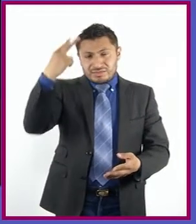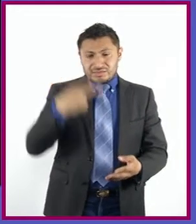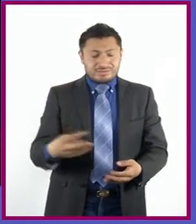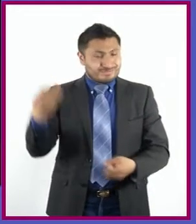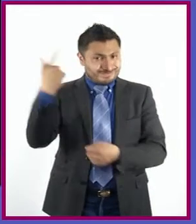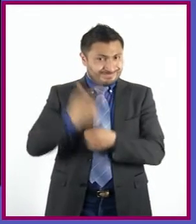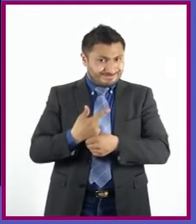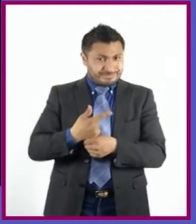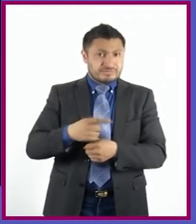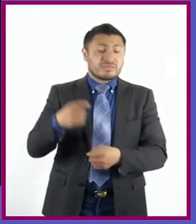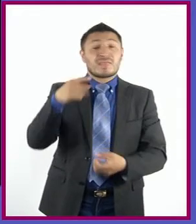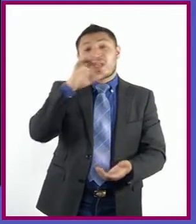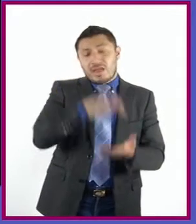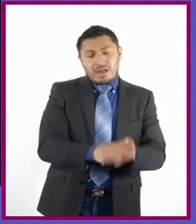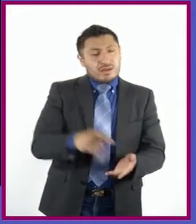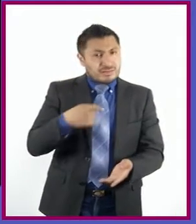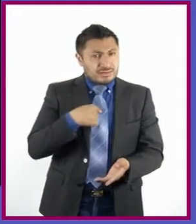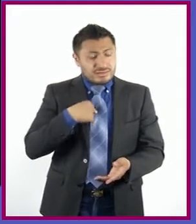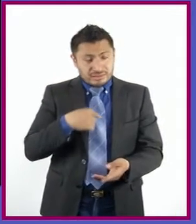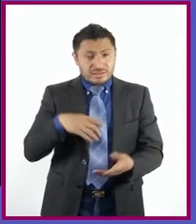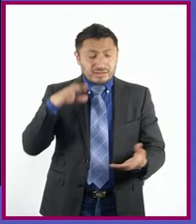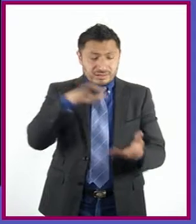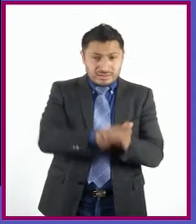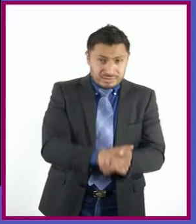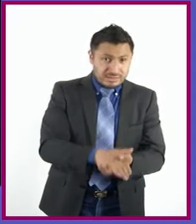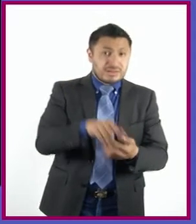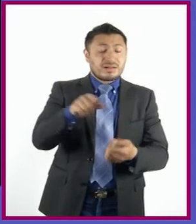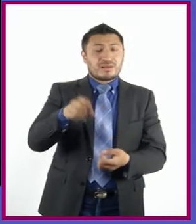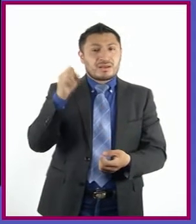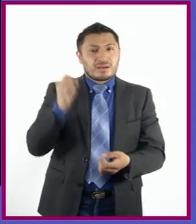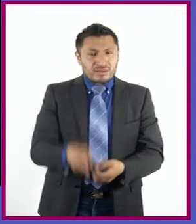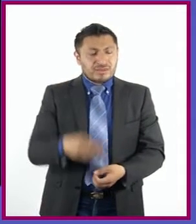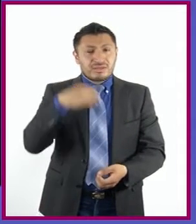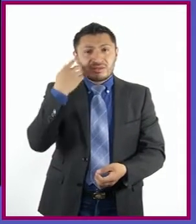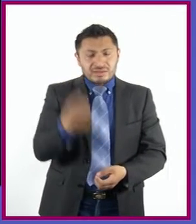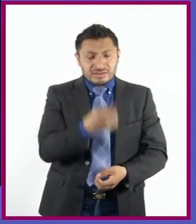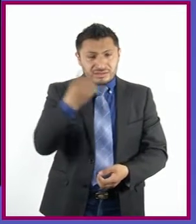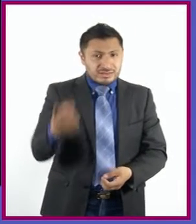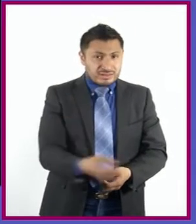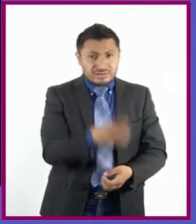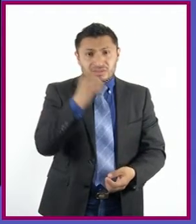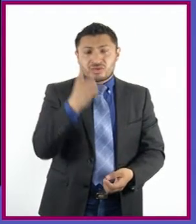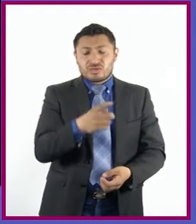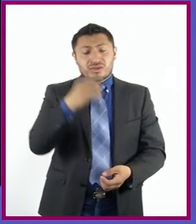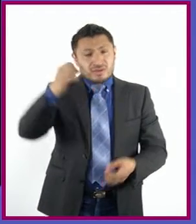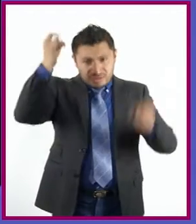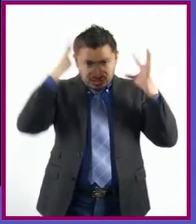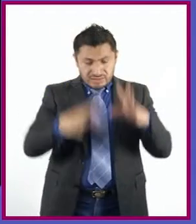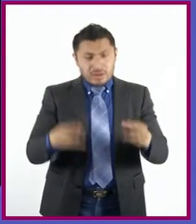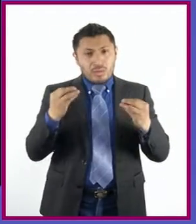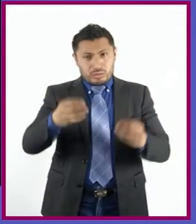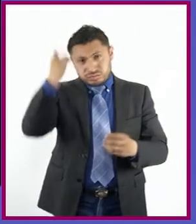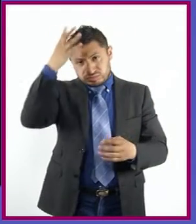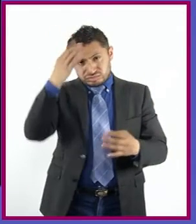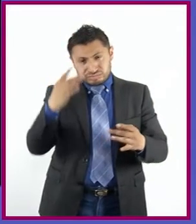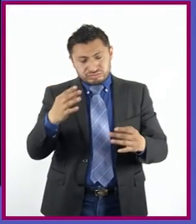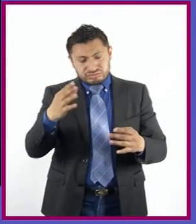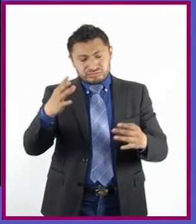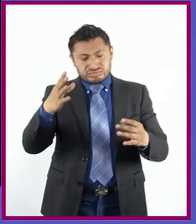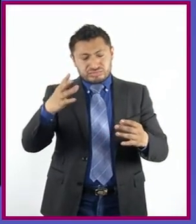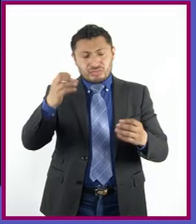Ha de casarse conmigo, y es que la fortuna quiere que con una dicha sola tantas desdichas, descuente.